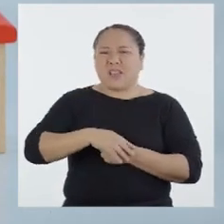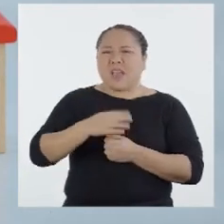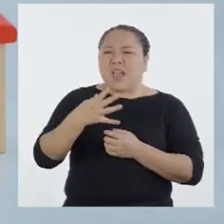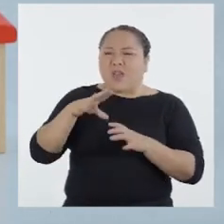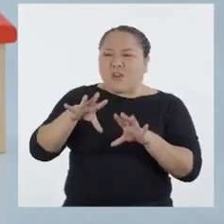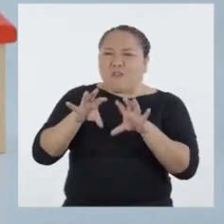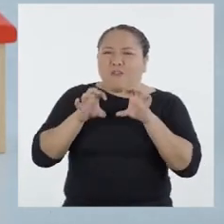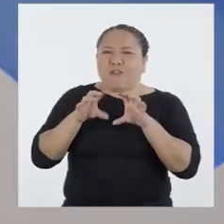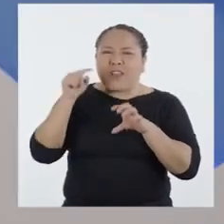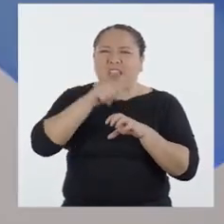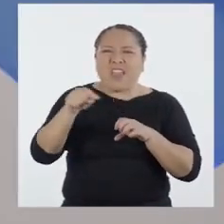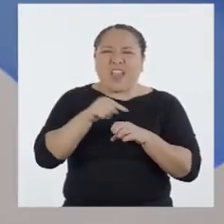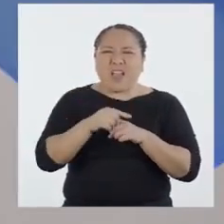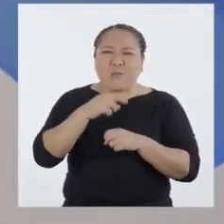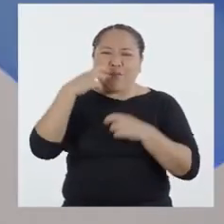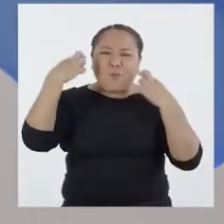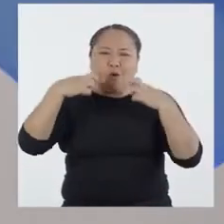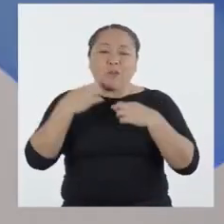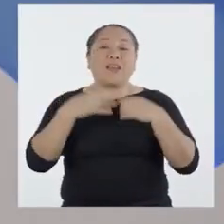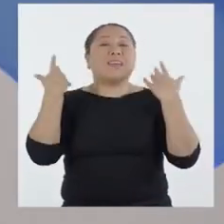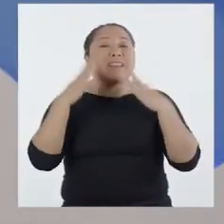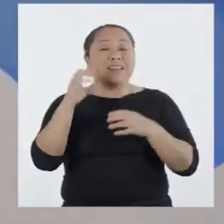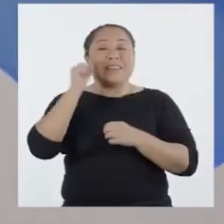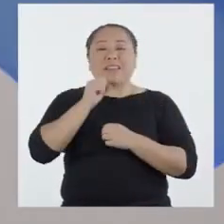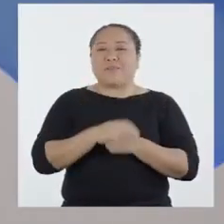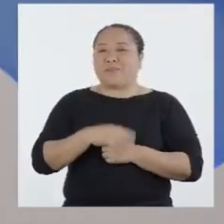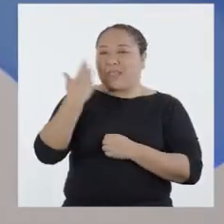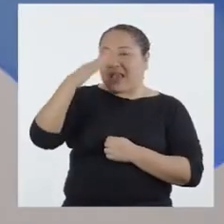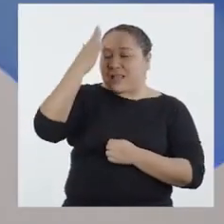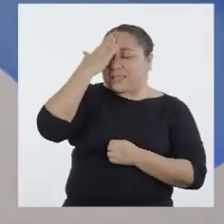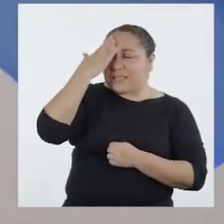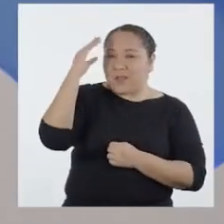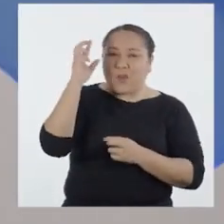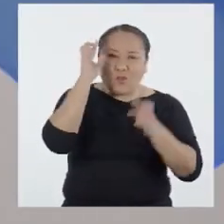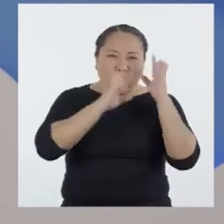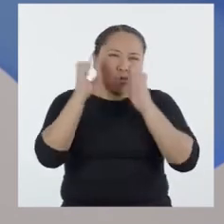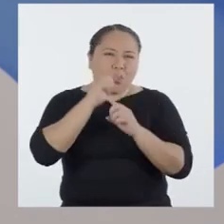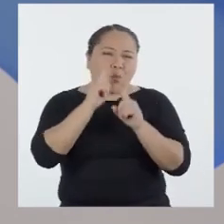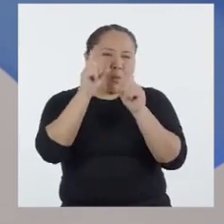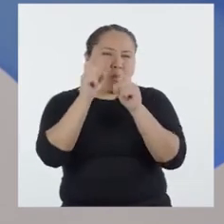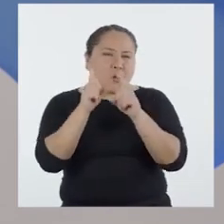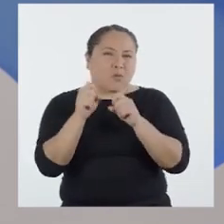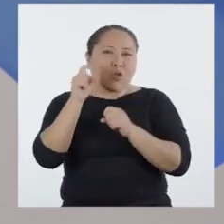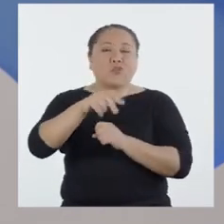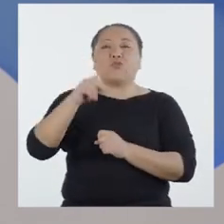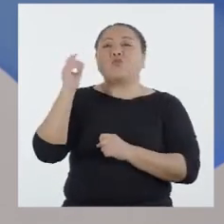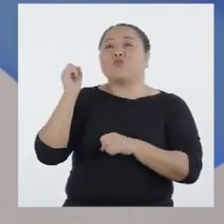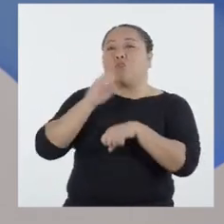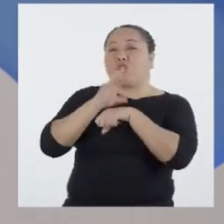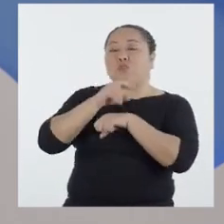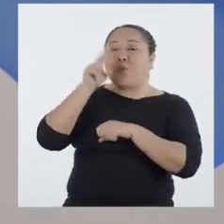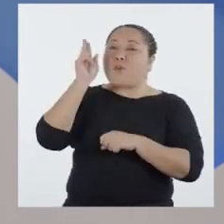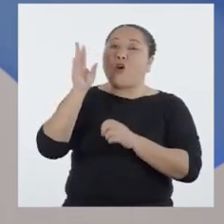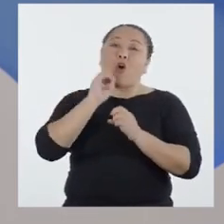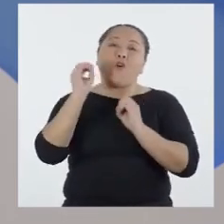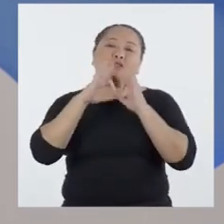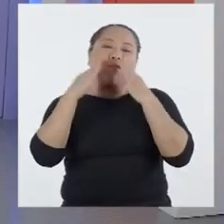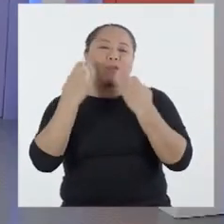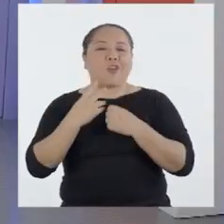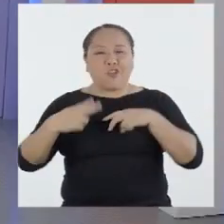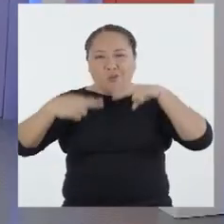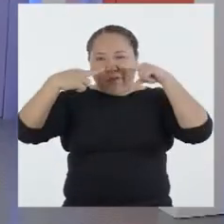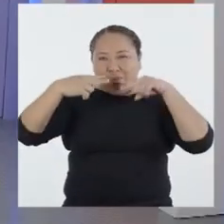te enfría el pollo! ¡Uh, cierto! Y ya saben, ante cualquier duda pueden consultar con su tutor o familiar.